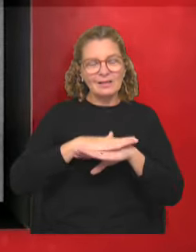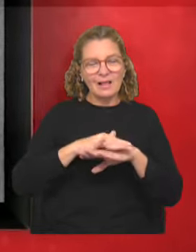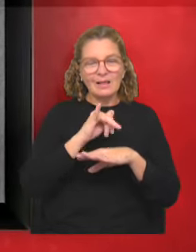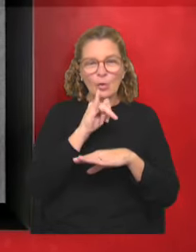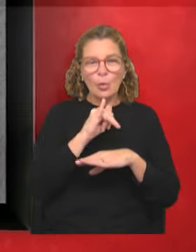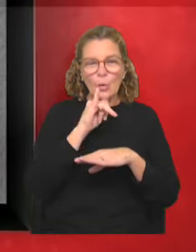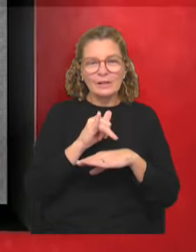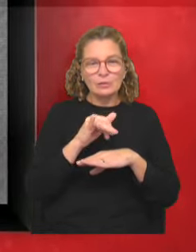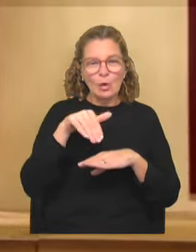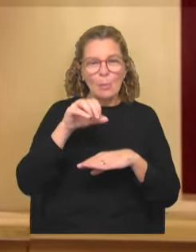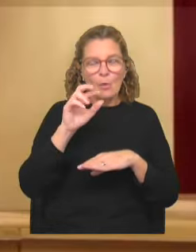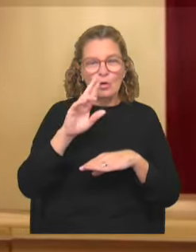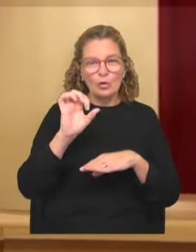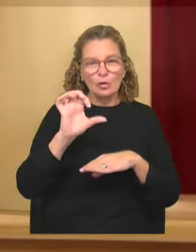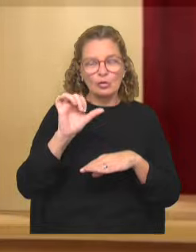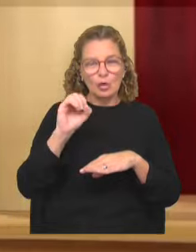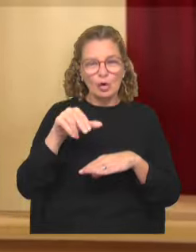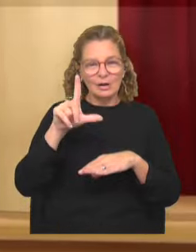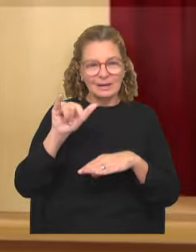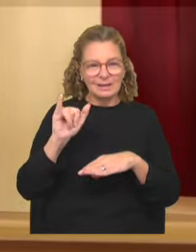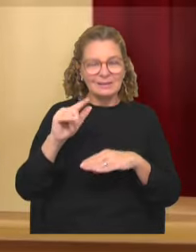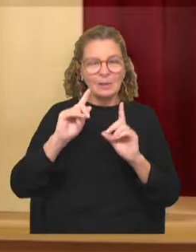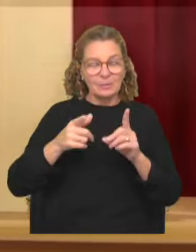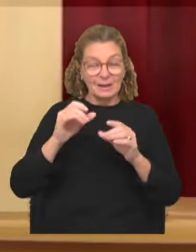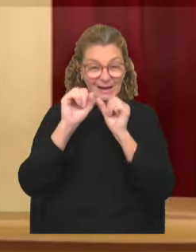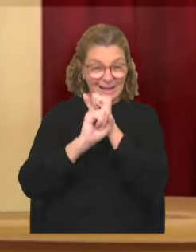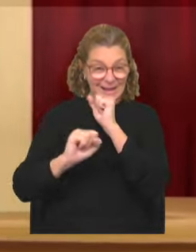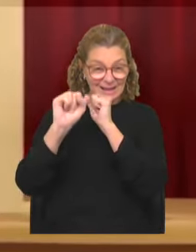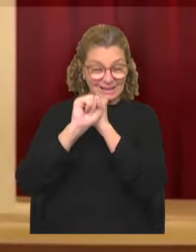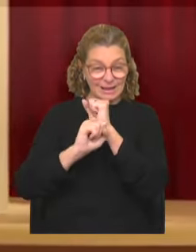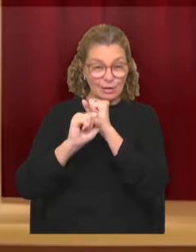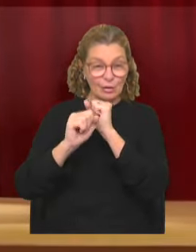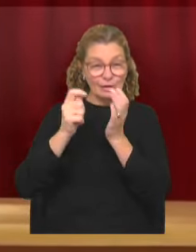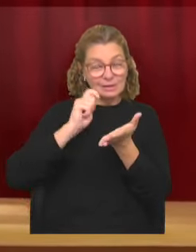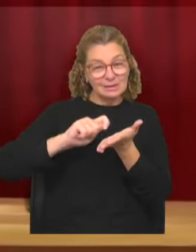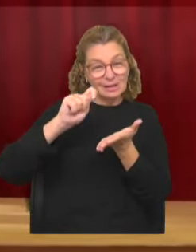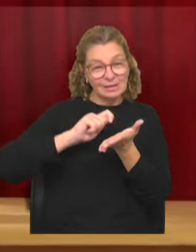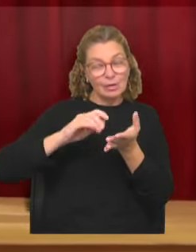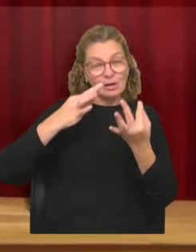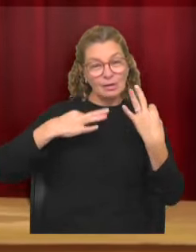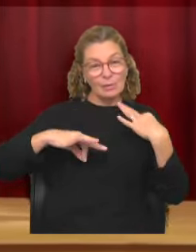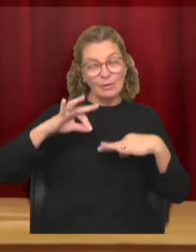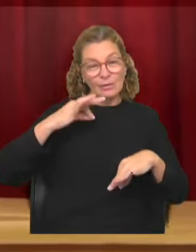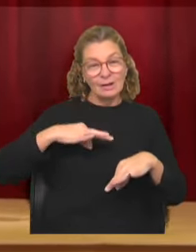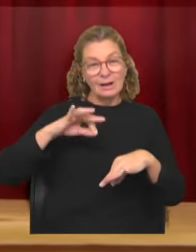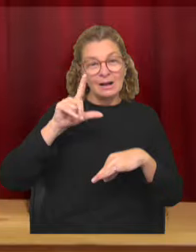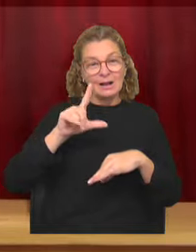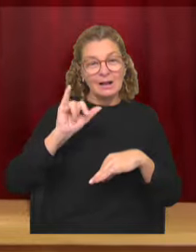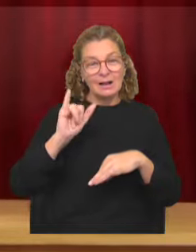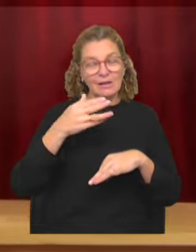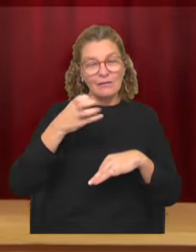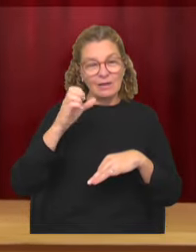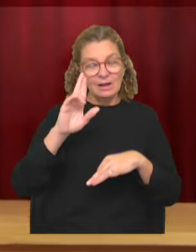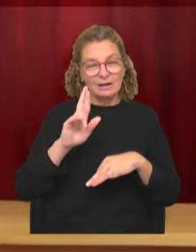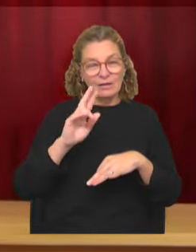Morosoli. El ingeniero de Diego Arzuaga también actuó, entre otros, y fue autor de la obra titulada Liber Falco, estrenada el 10 de